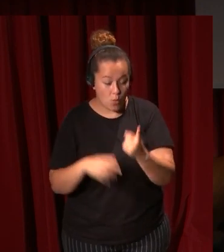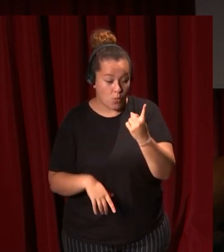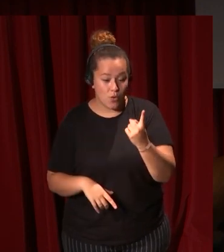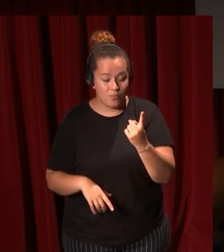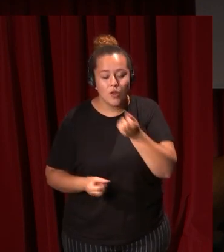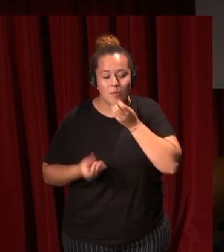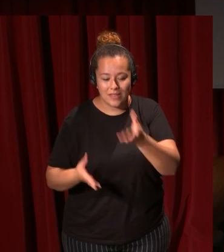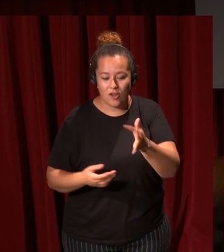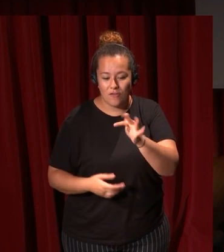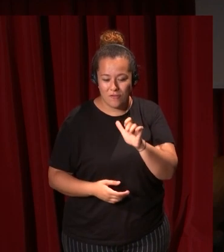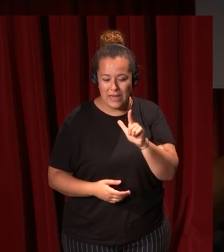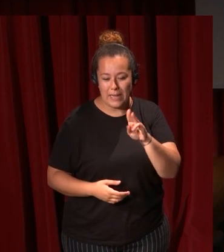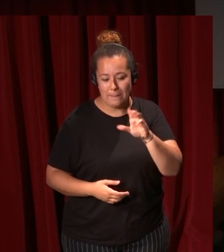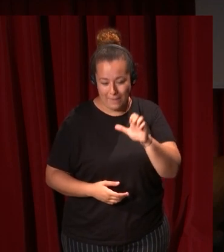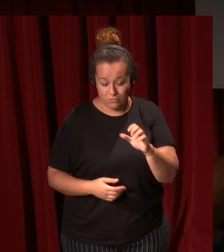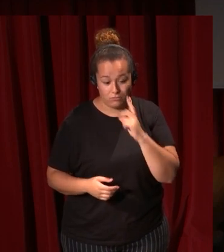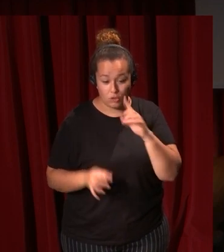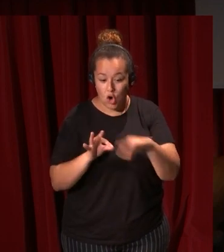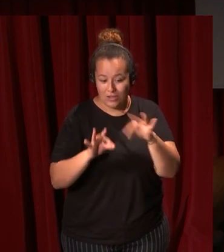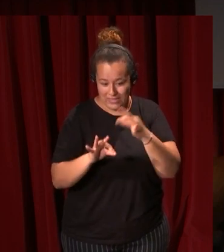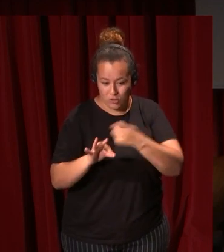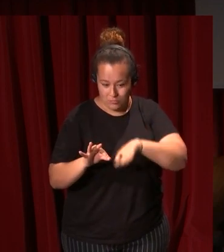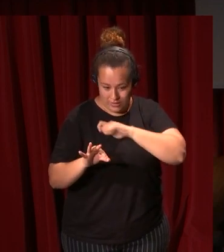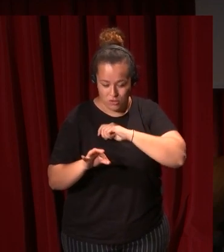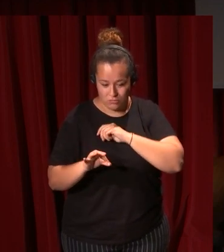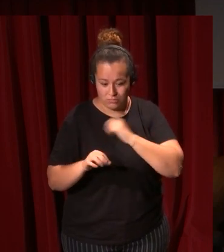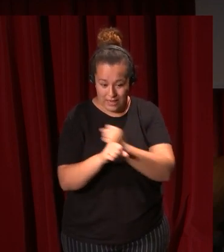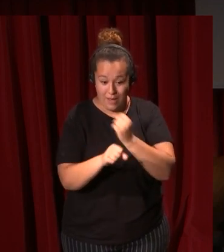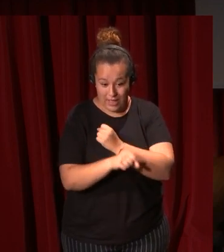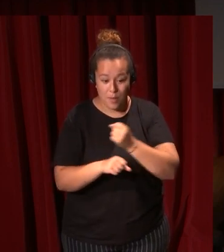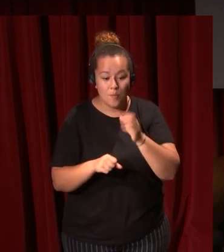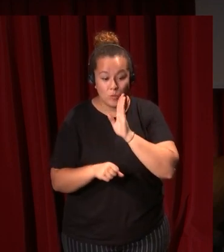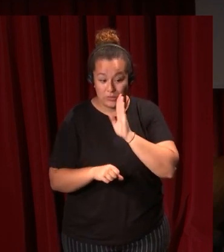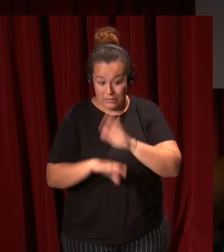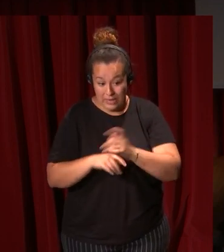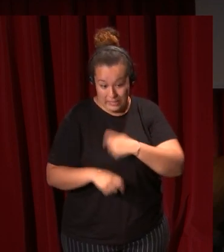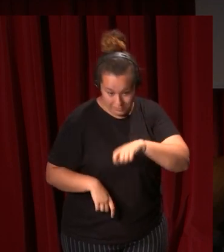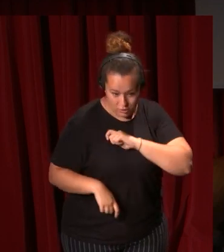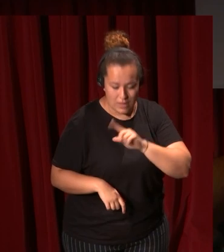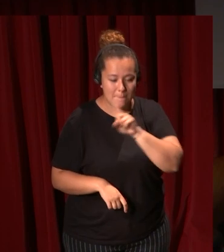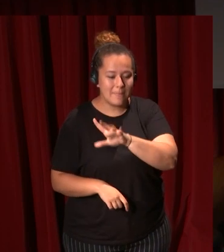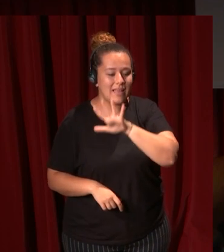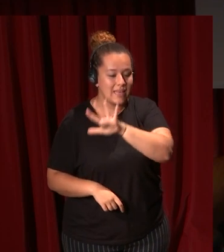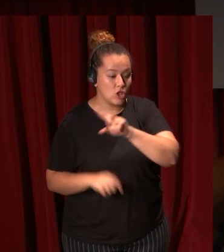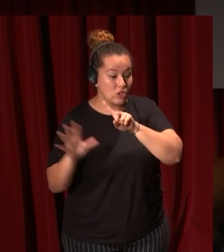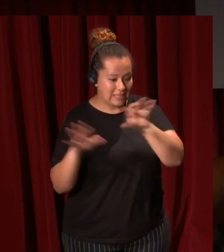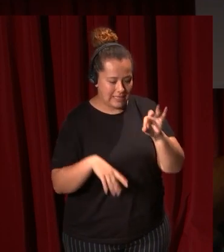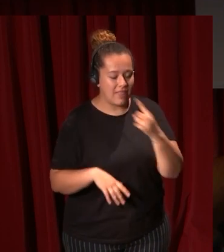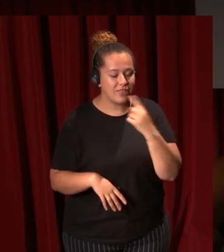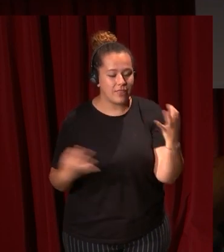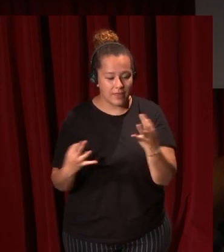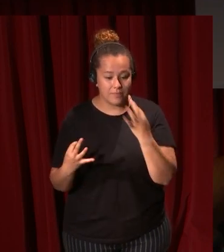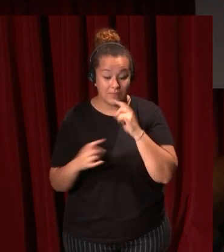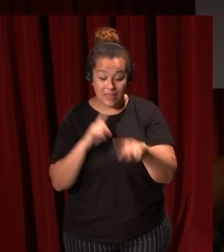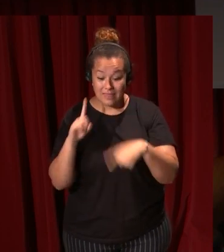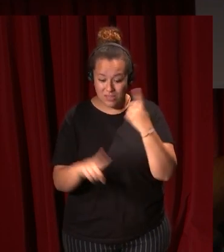de Guevara un cortesano español que trabaja en Bruselas para la corte de los duques de Borgoña corte española en ese momento 1560 dice lo siguiente